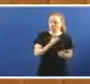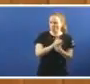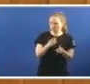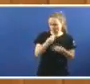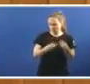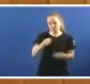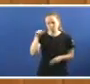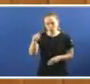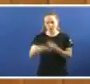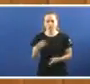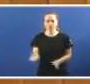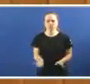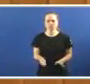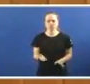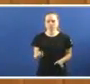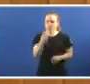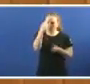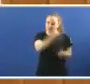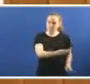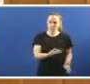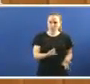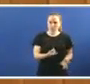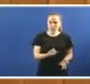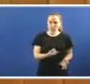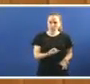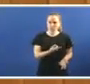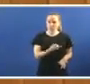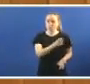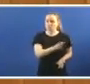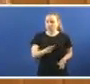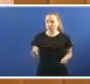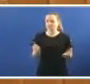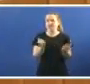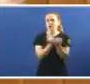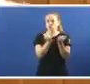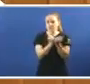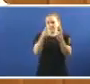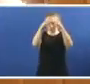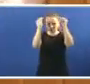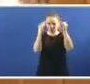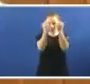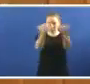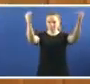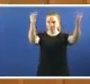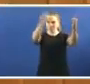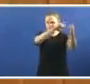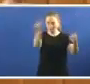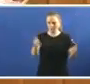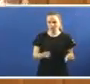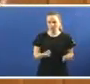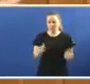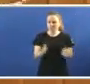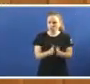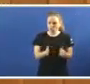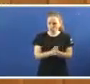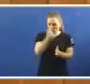certo E esa falta de respeto É a mesma Que teñen que soportar As compañeras Auxiliades de enfermería Que ademais están hoxe Vendonos dentro da tribuna E compañeros